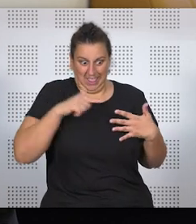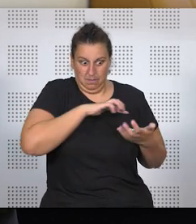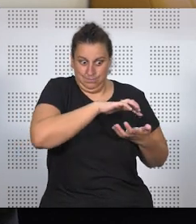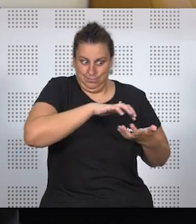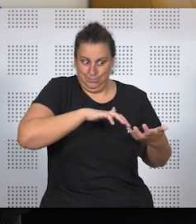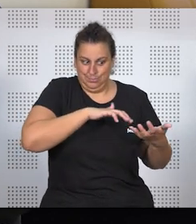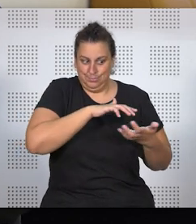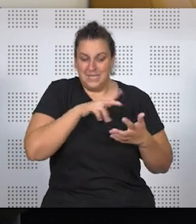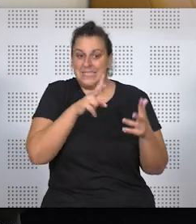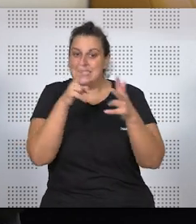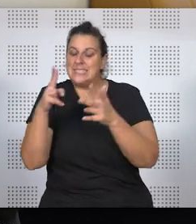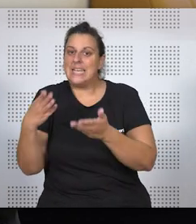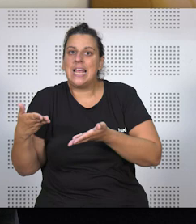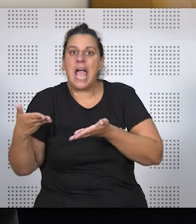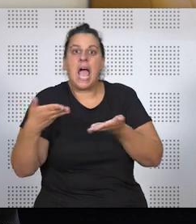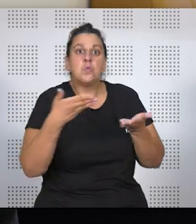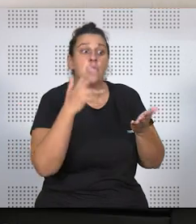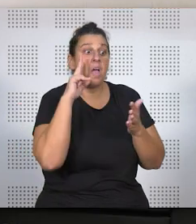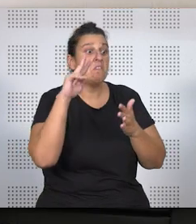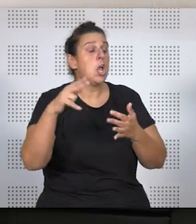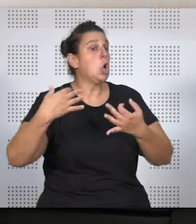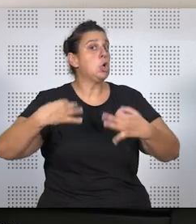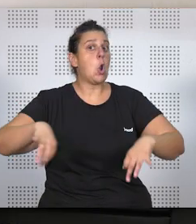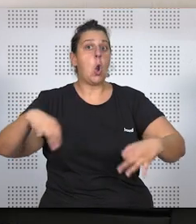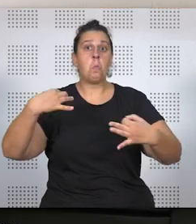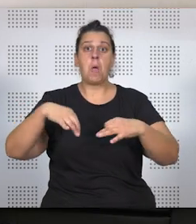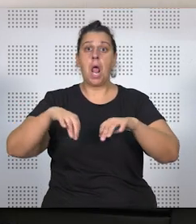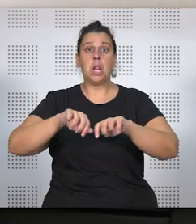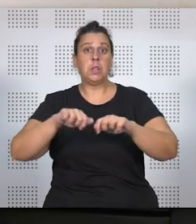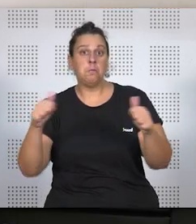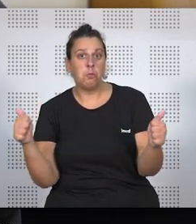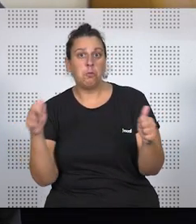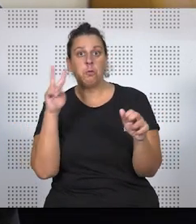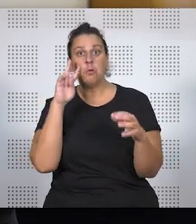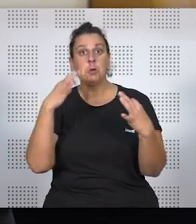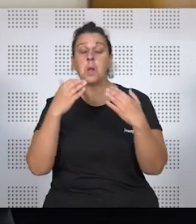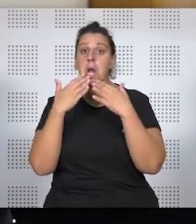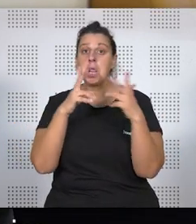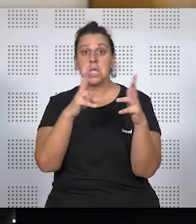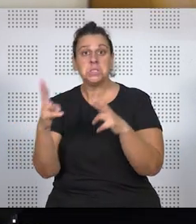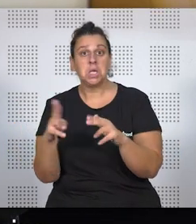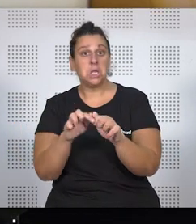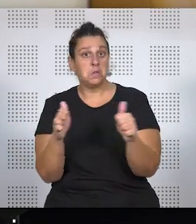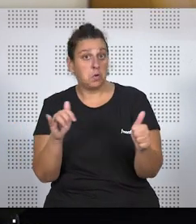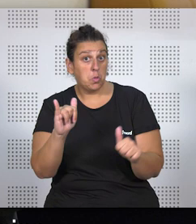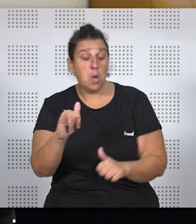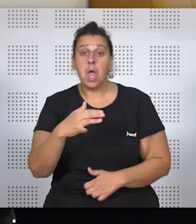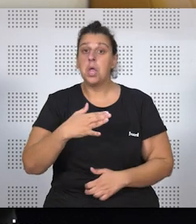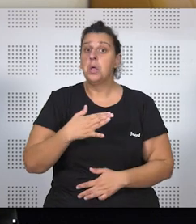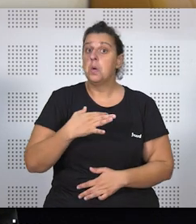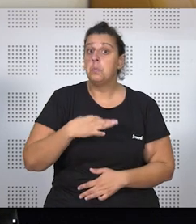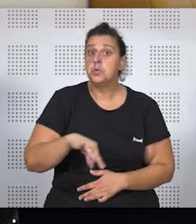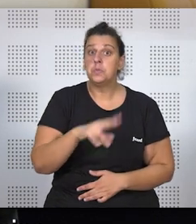y ayudó muchísimo a normalizar esa práctica jurídica, el hecho de que el divorcio existía, que era una posibilidad de alcance